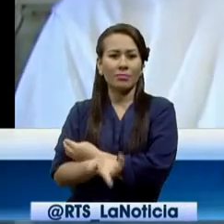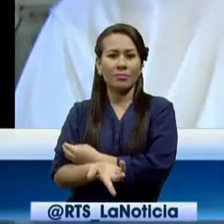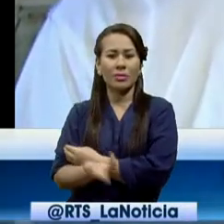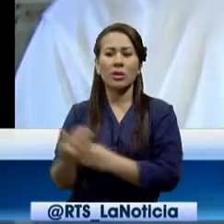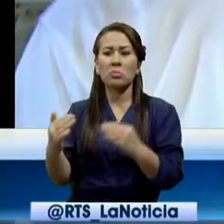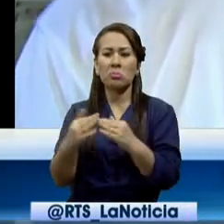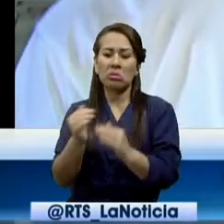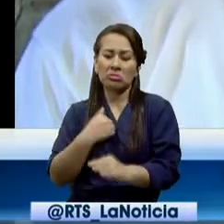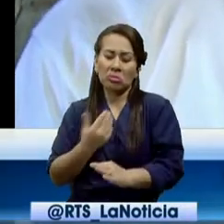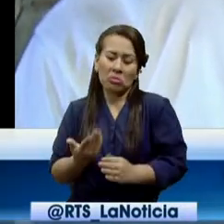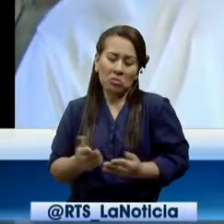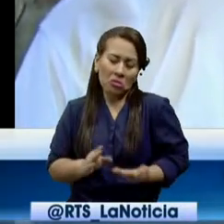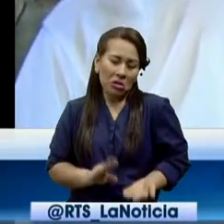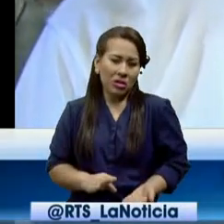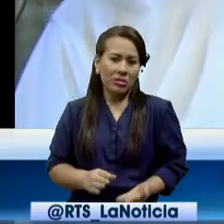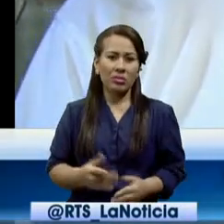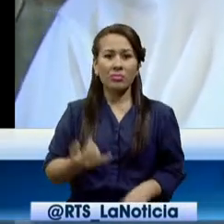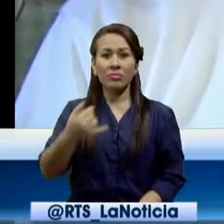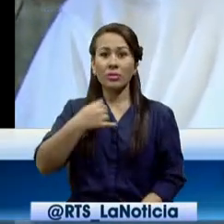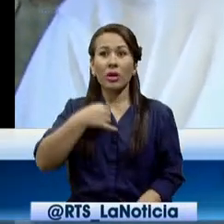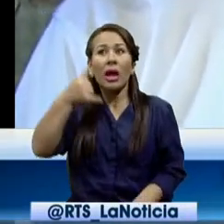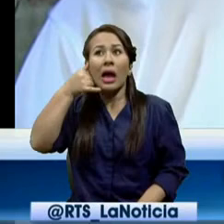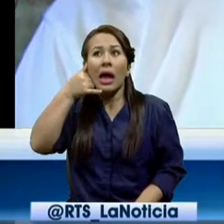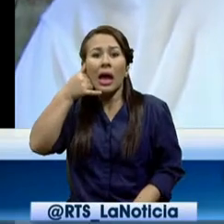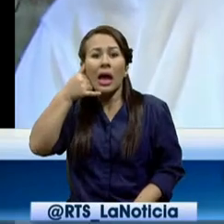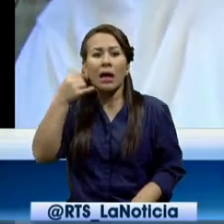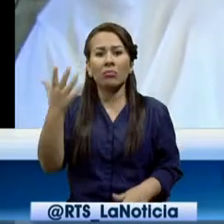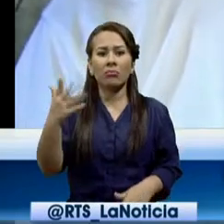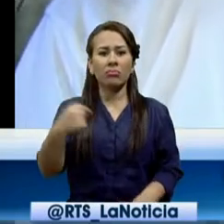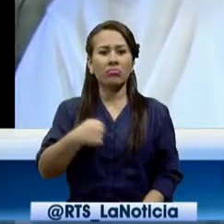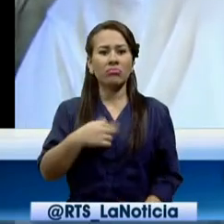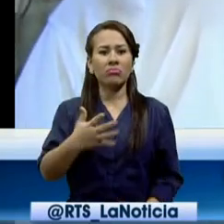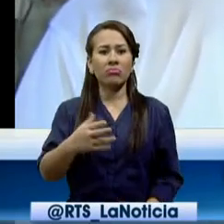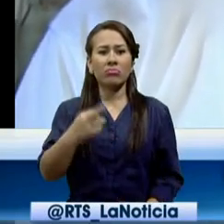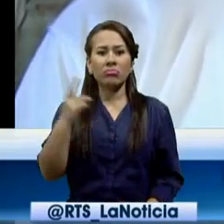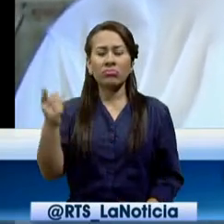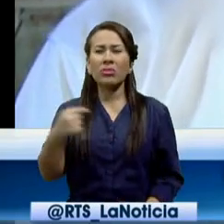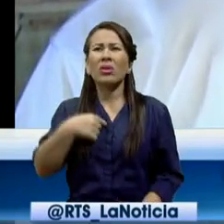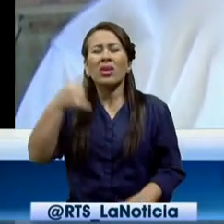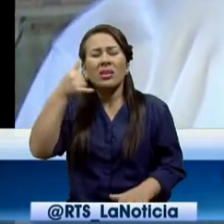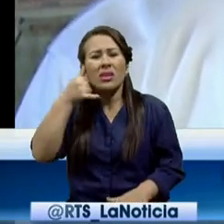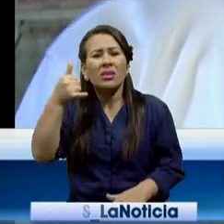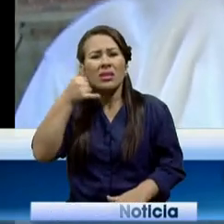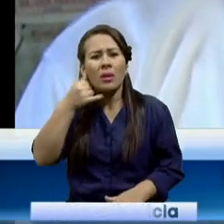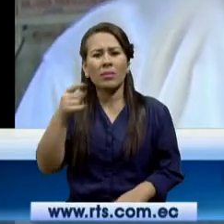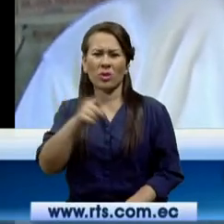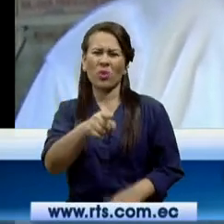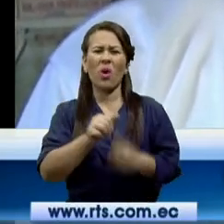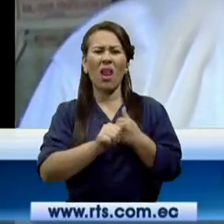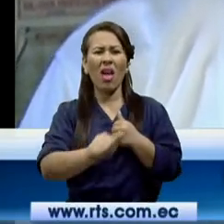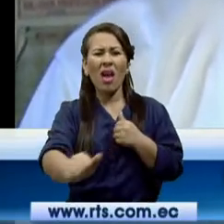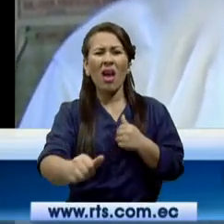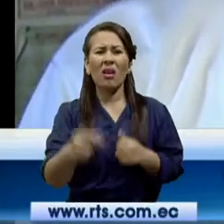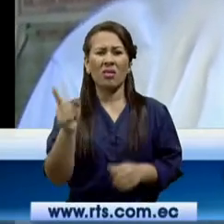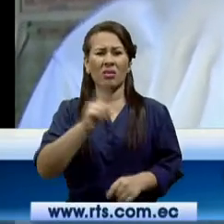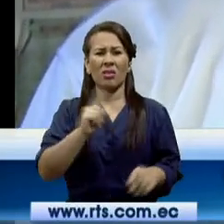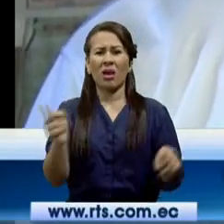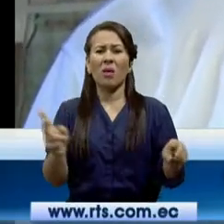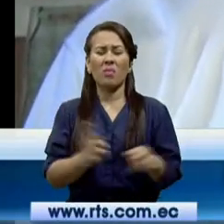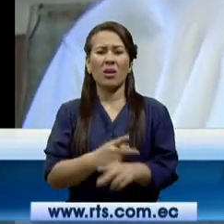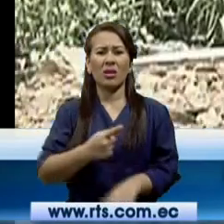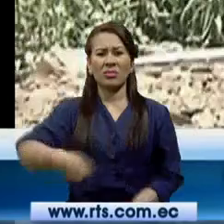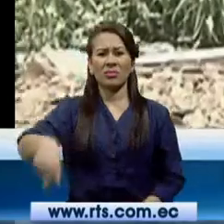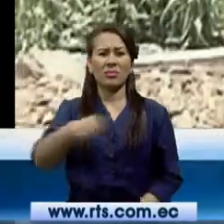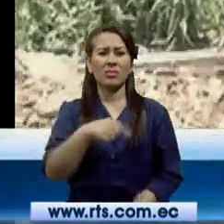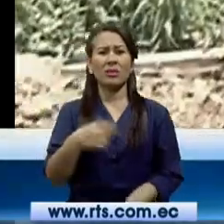me haya muerto. No contestan a ninguna llamada. Dice que esto es muy lejos. Que esto no está dentro del perímetro